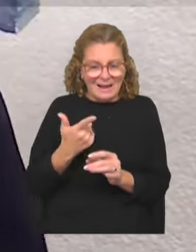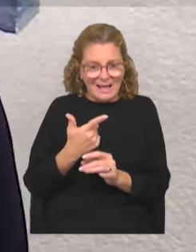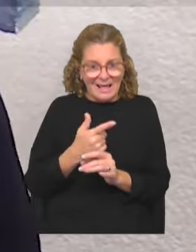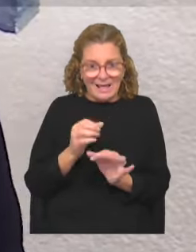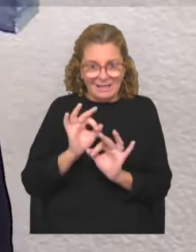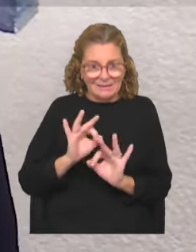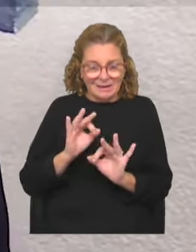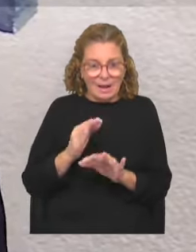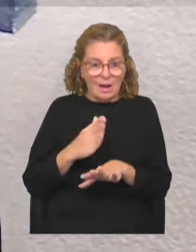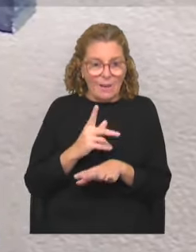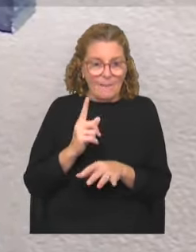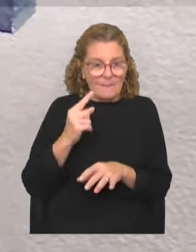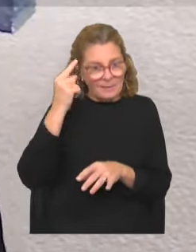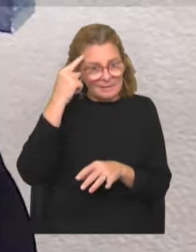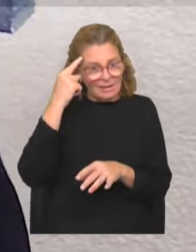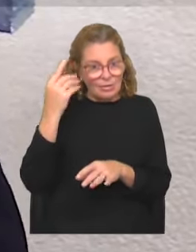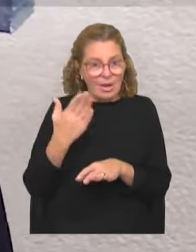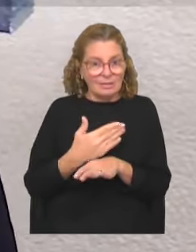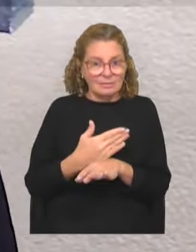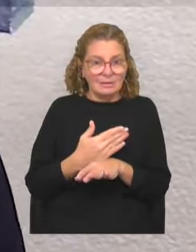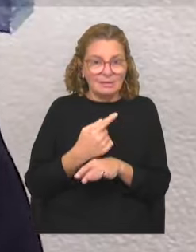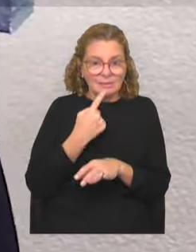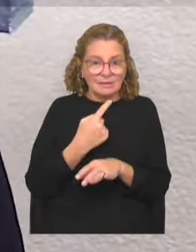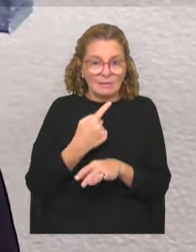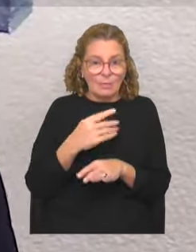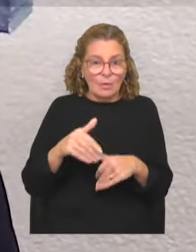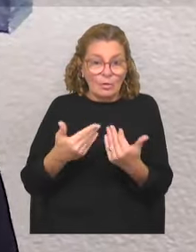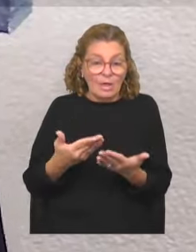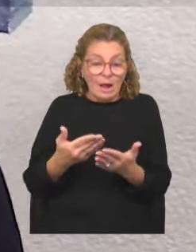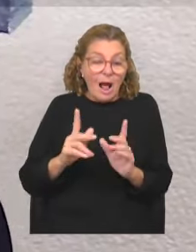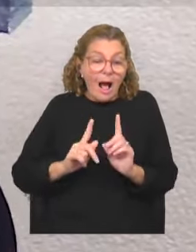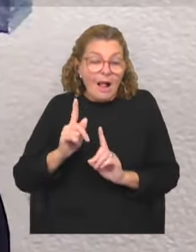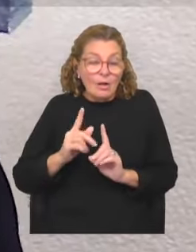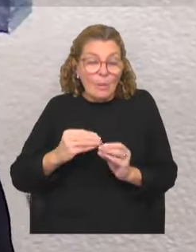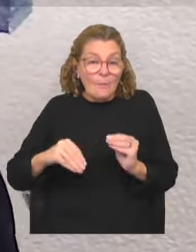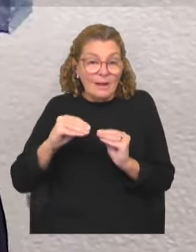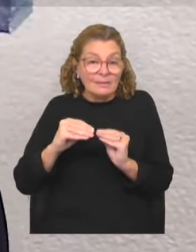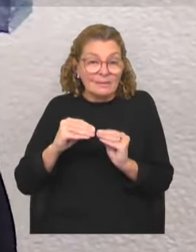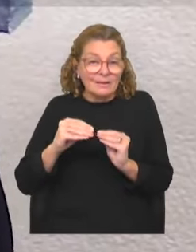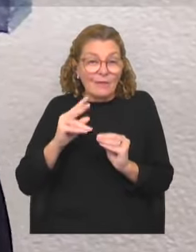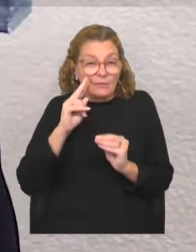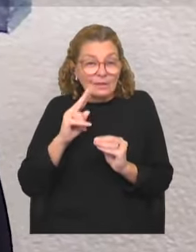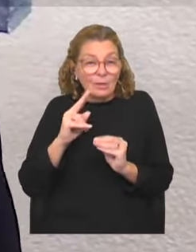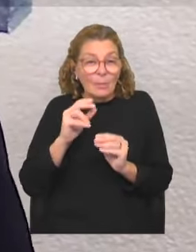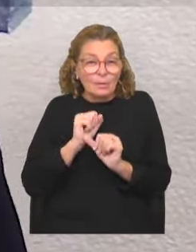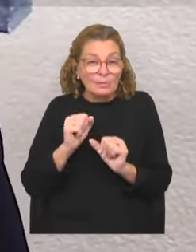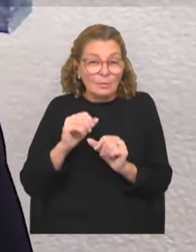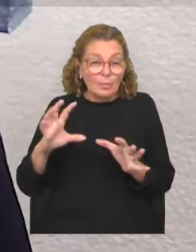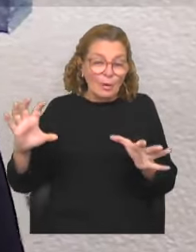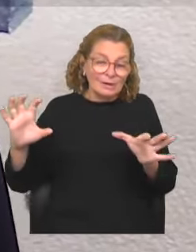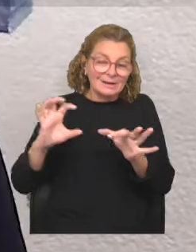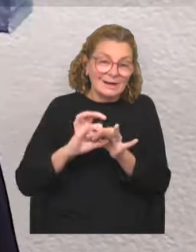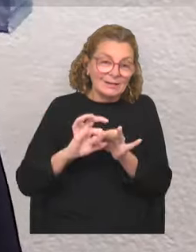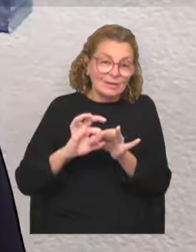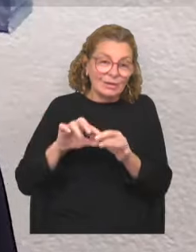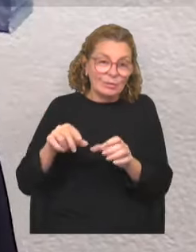de las que ya estaban previstas en la Intendencia, sino que, bueno, es brindar una herramienta y sobre todo tratando de ponerse en nexo. Eso es una